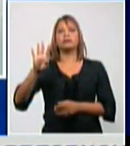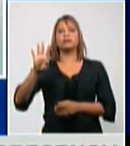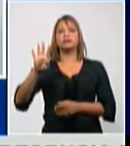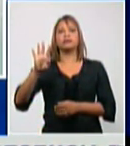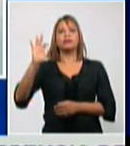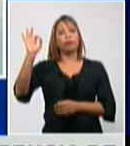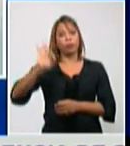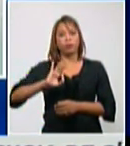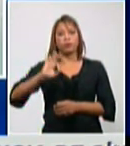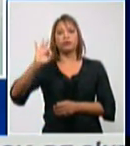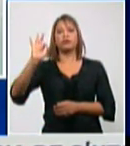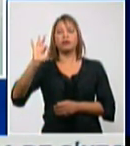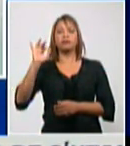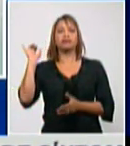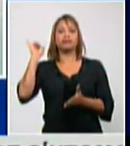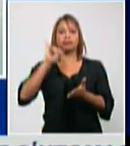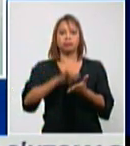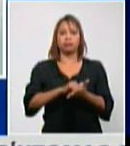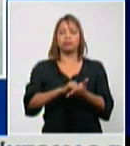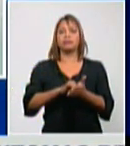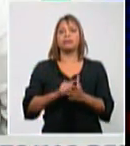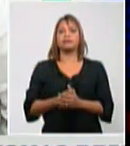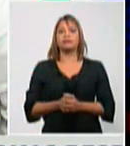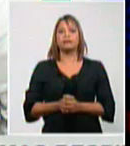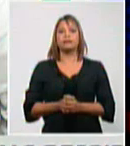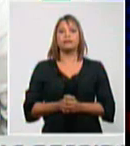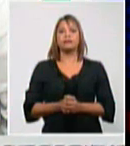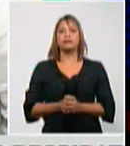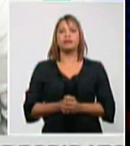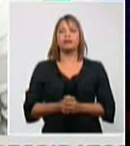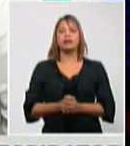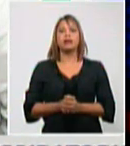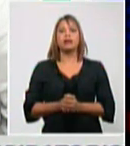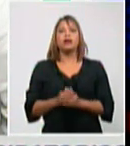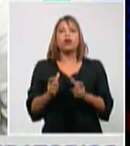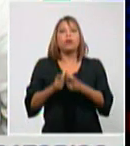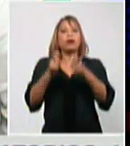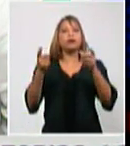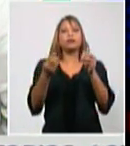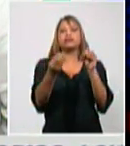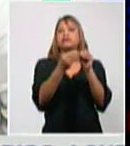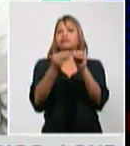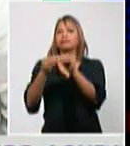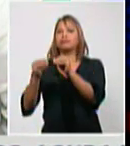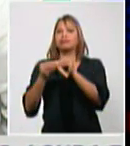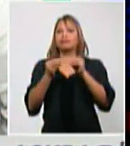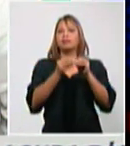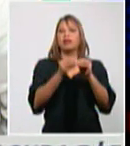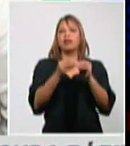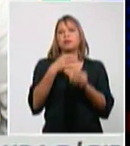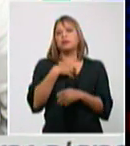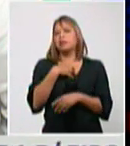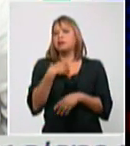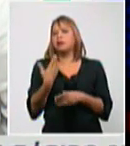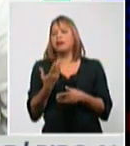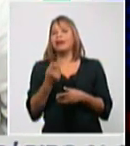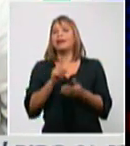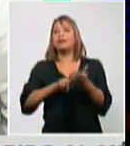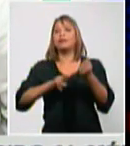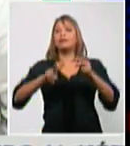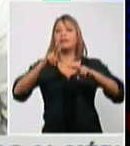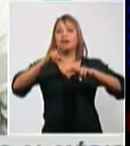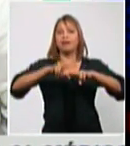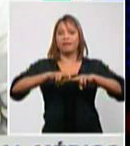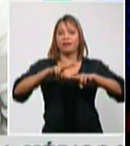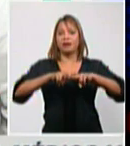de importados como tal los mayeres niveles de transmisión los hemos tenido en La Habana en